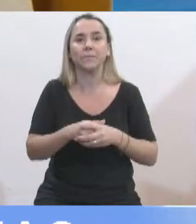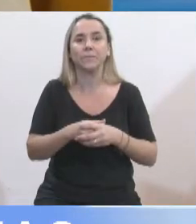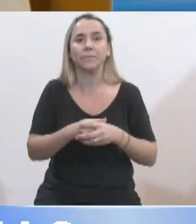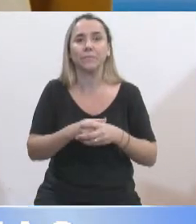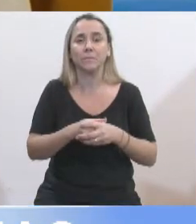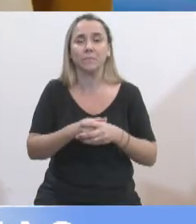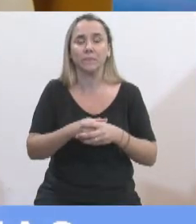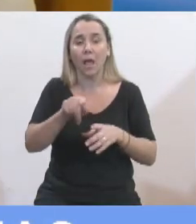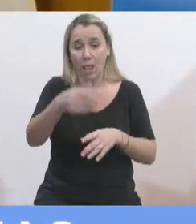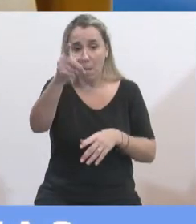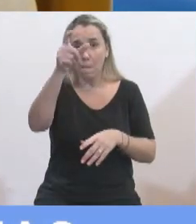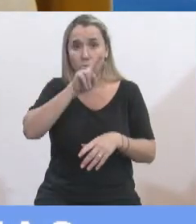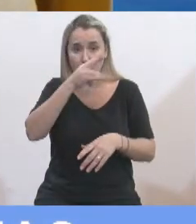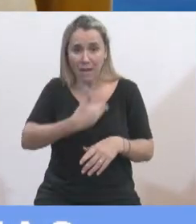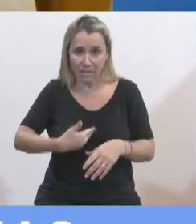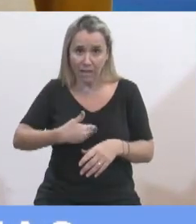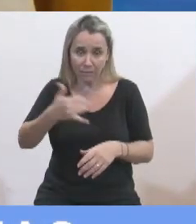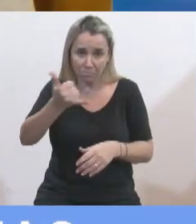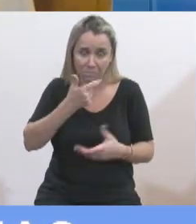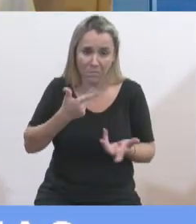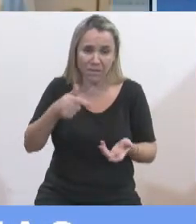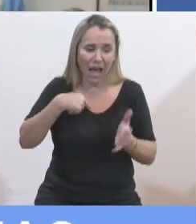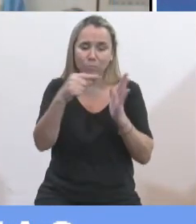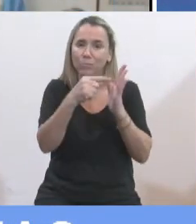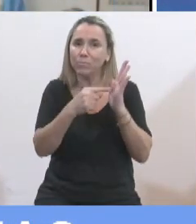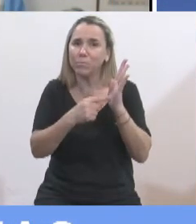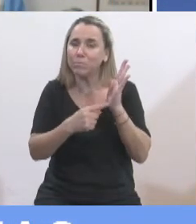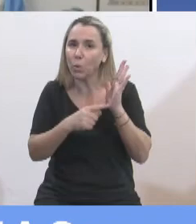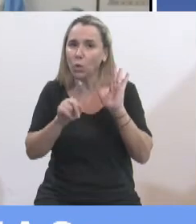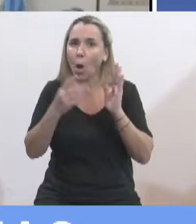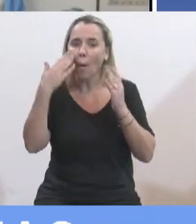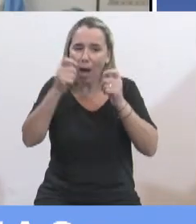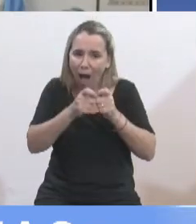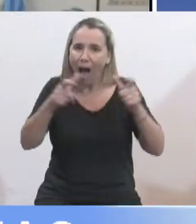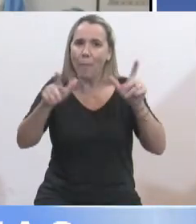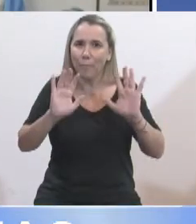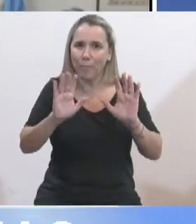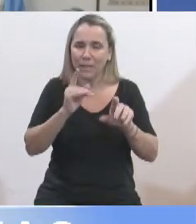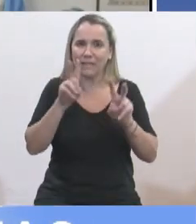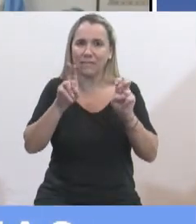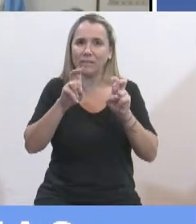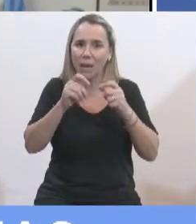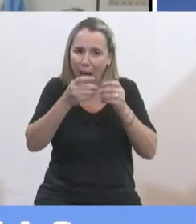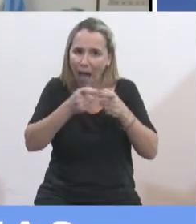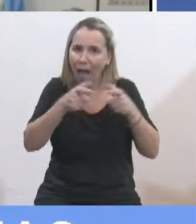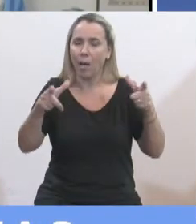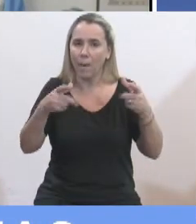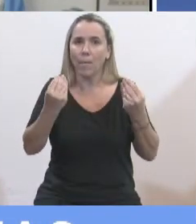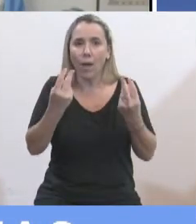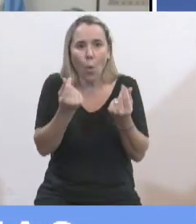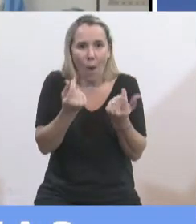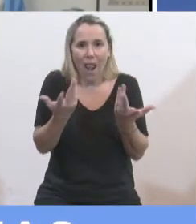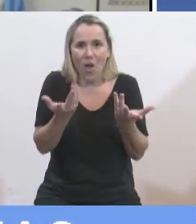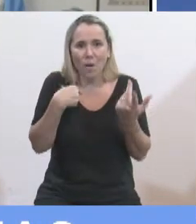la presidenta habla conmigo, me dice, miren, están estos puntos que está pidiendo y vamos a ampliar el tema, porque vale la pena que sigamos